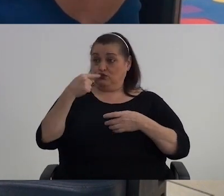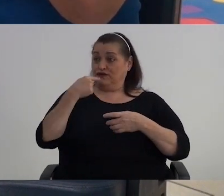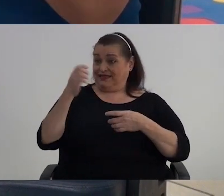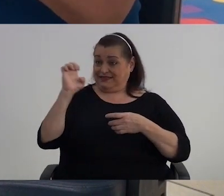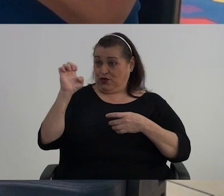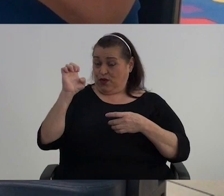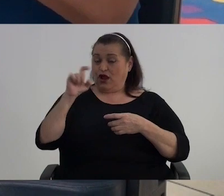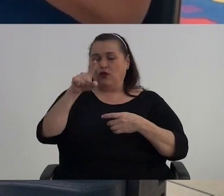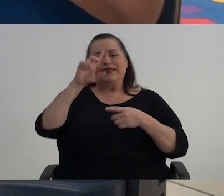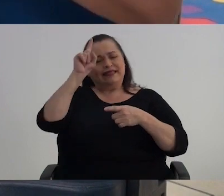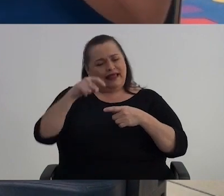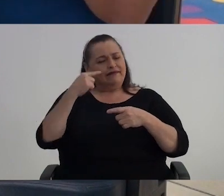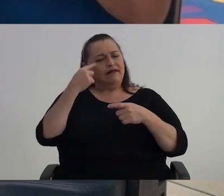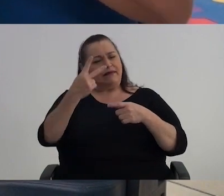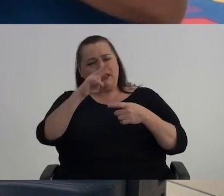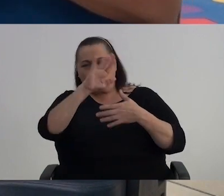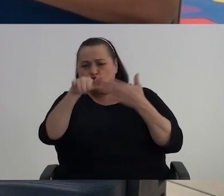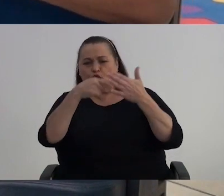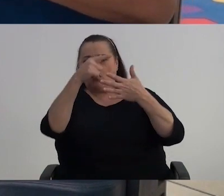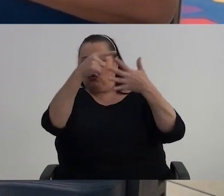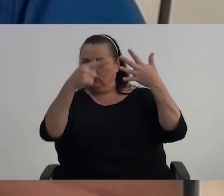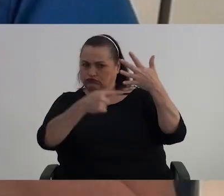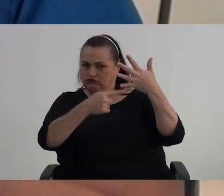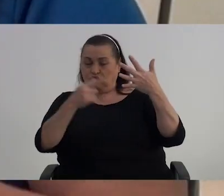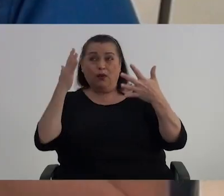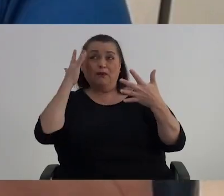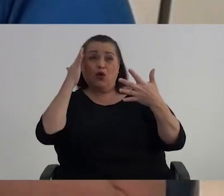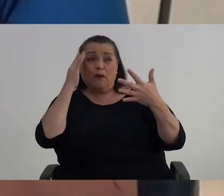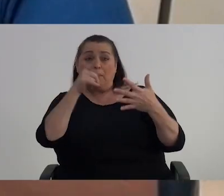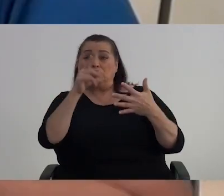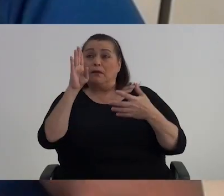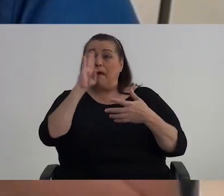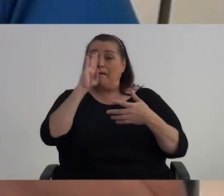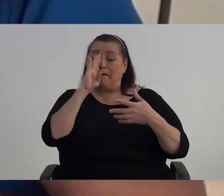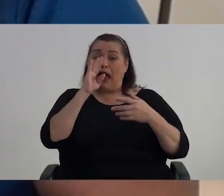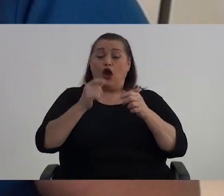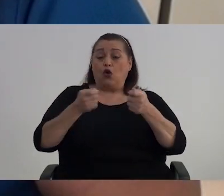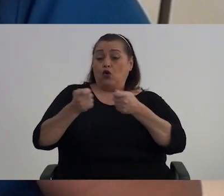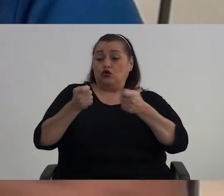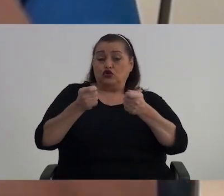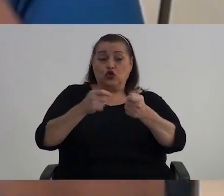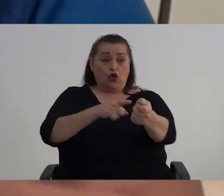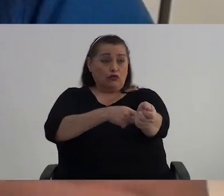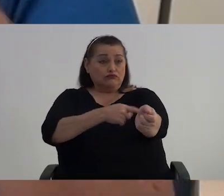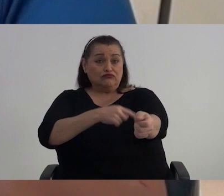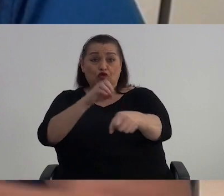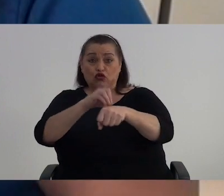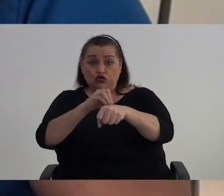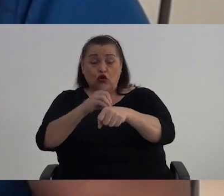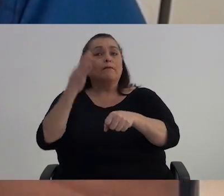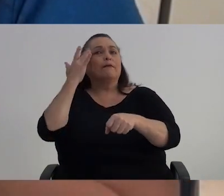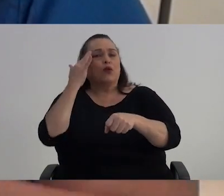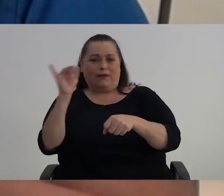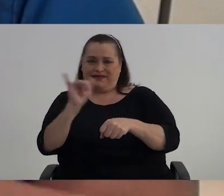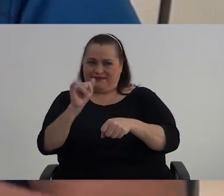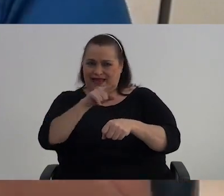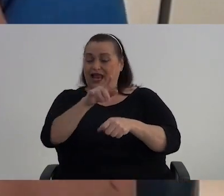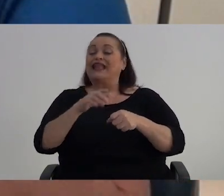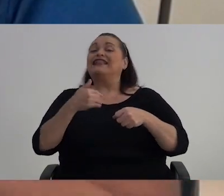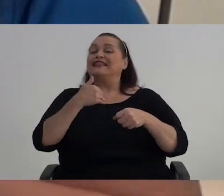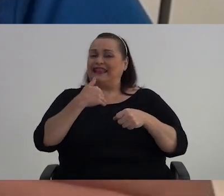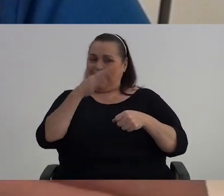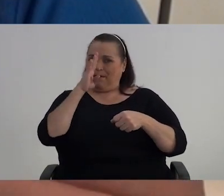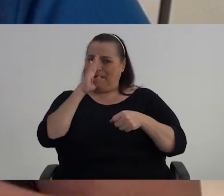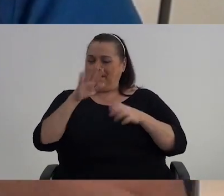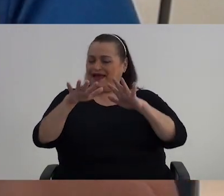Tiene que ver todas esas esferas Y que si nos preocupamos mucho de que mamá tenga un control geriátrico todos los meses Preocupémonos también de que mamá tenga un